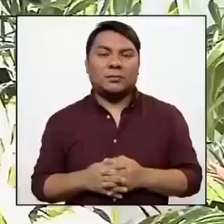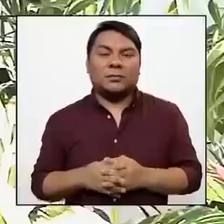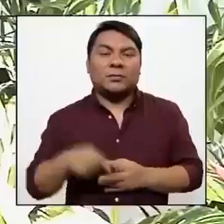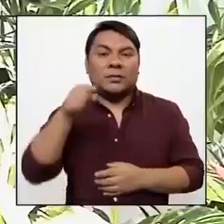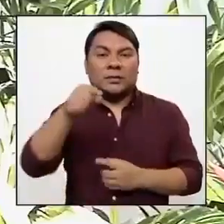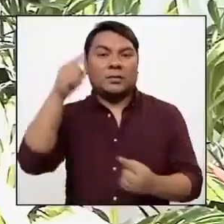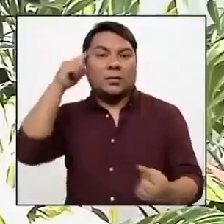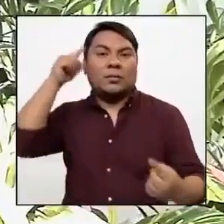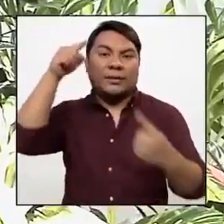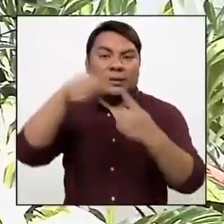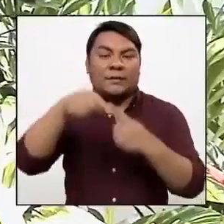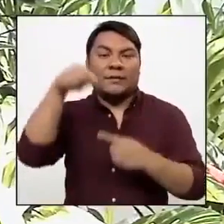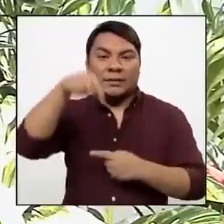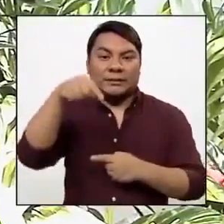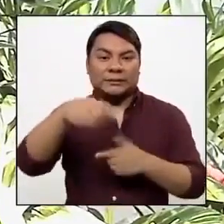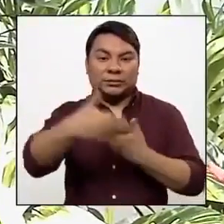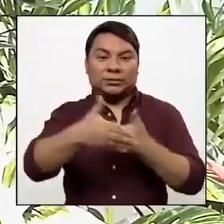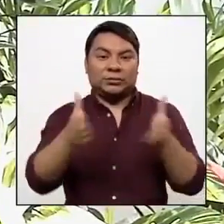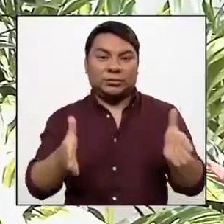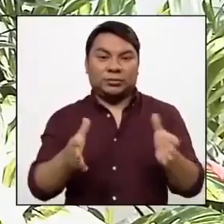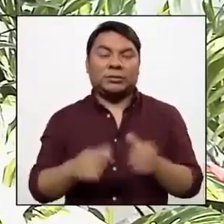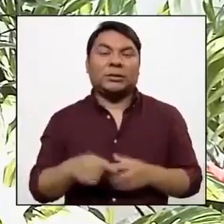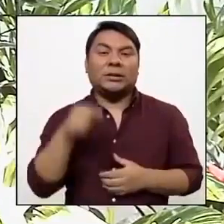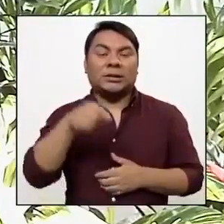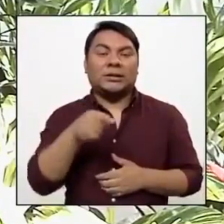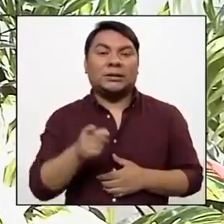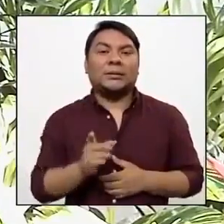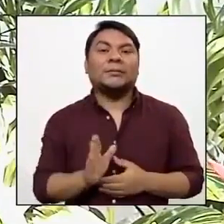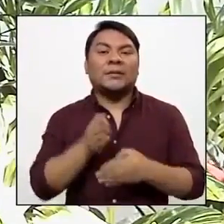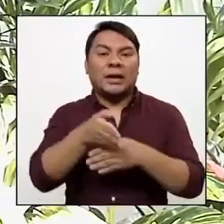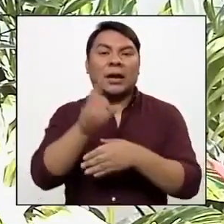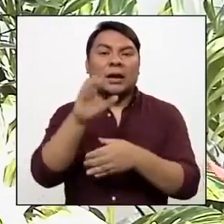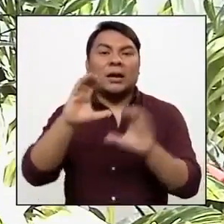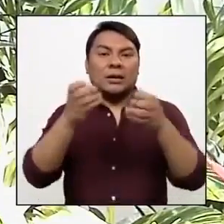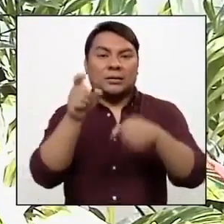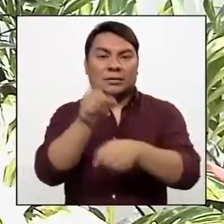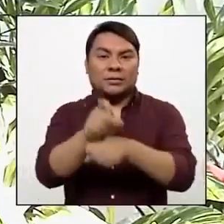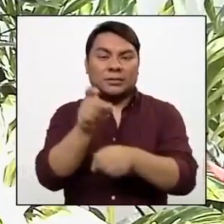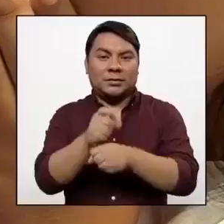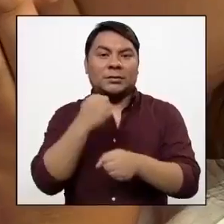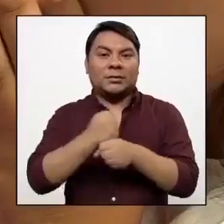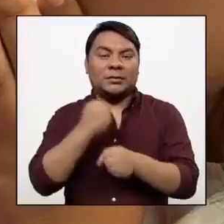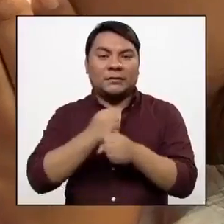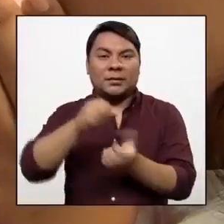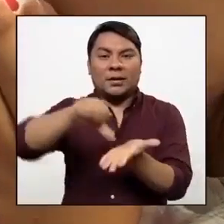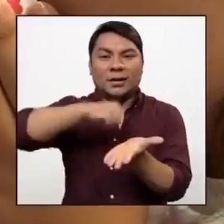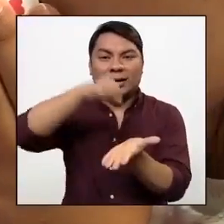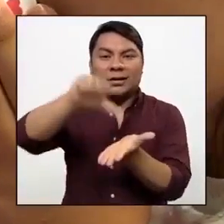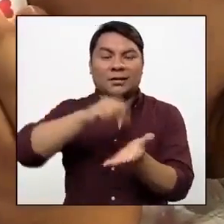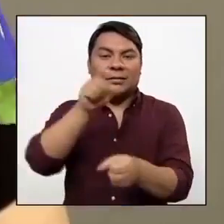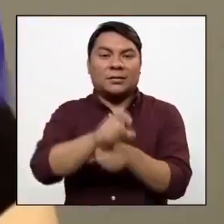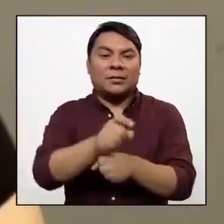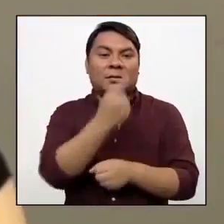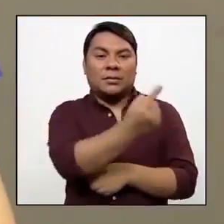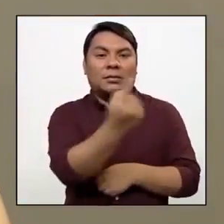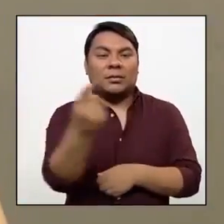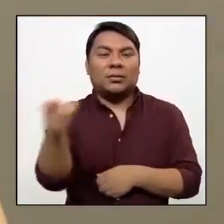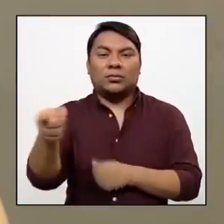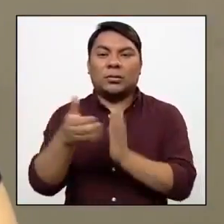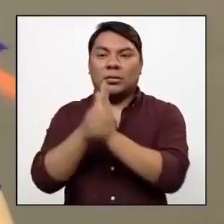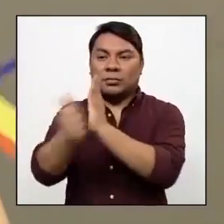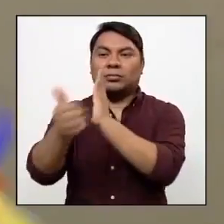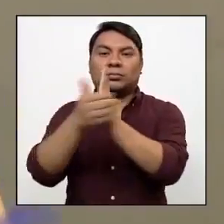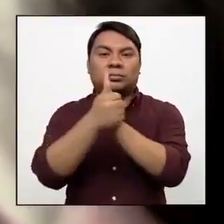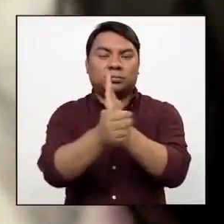El objetivo de este centro es que a través de los cursos que se trabajan, a través del arte, en cada uno de ellos se potencien sus